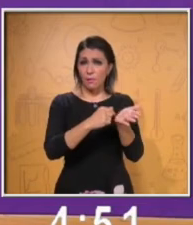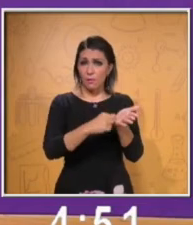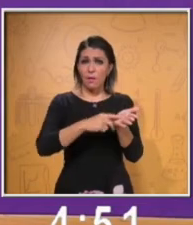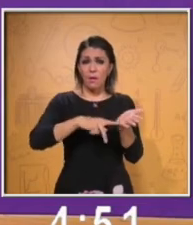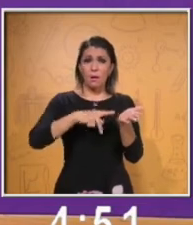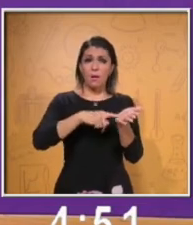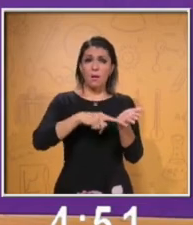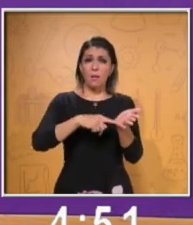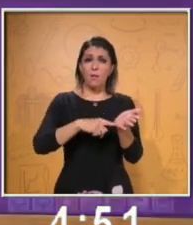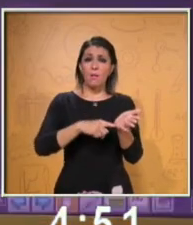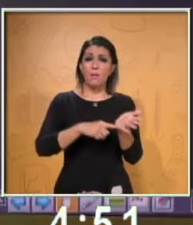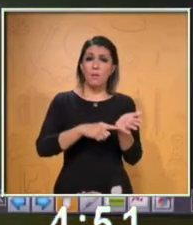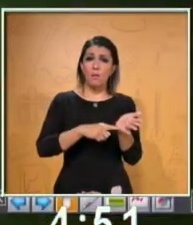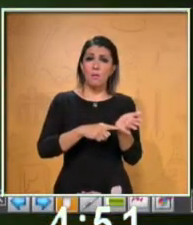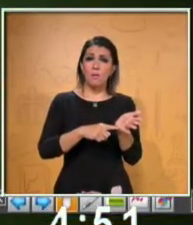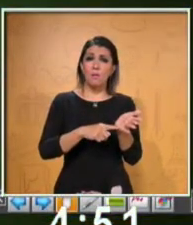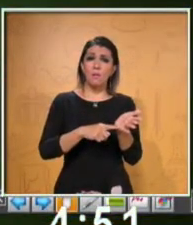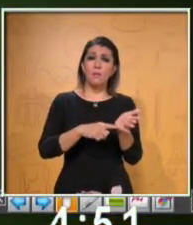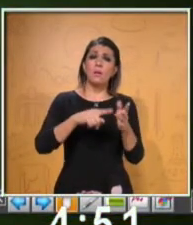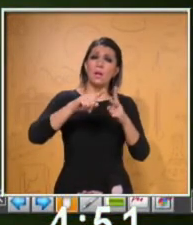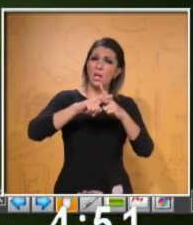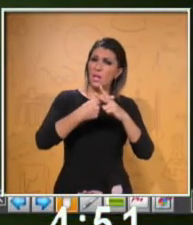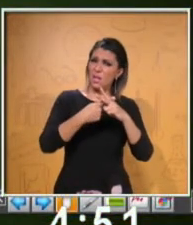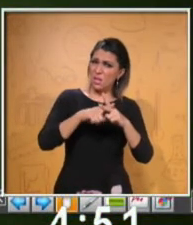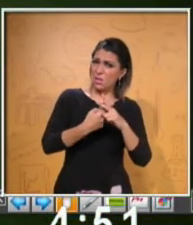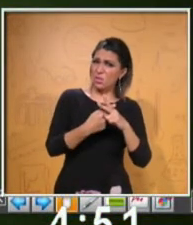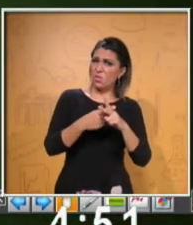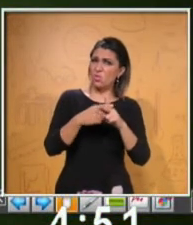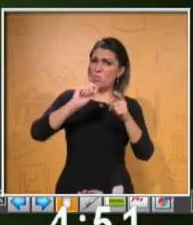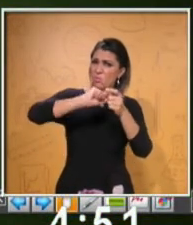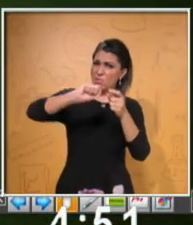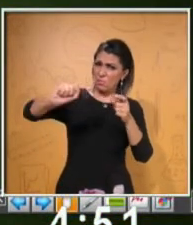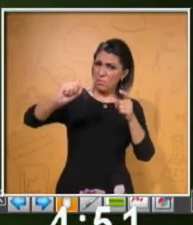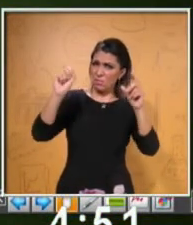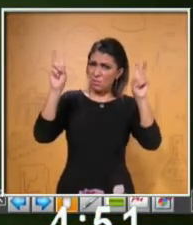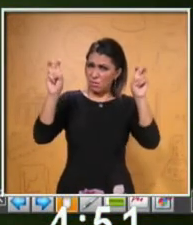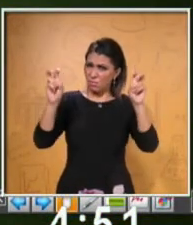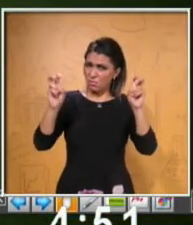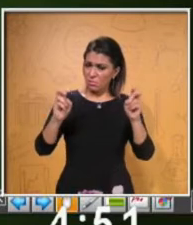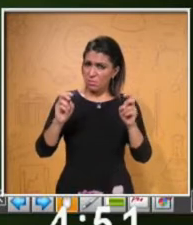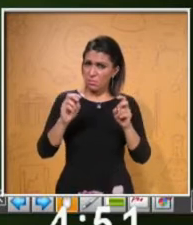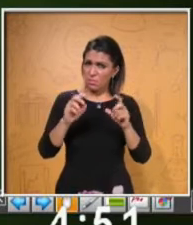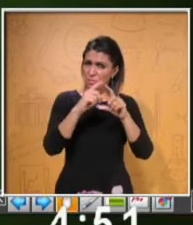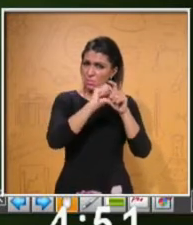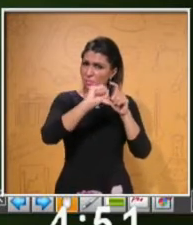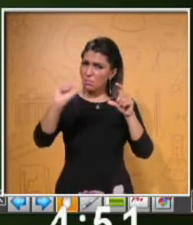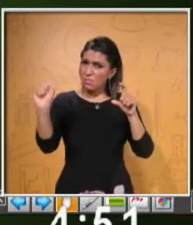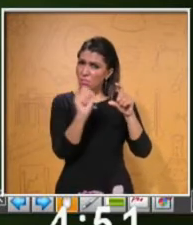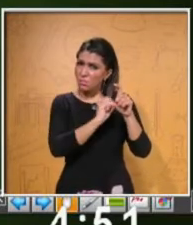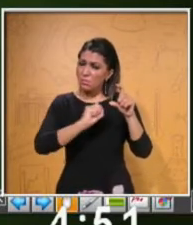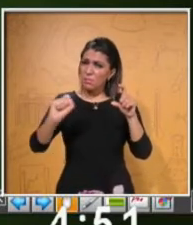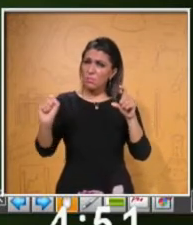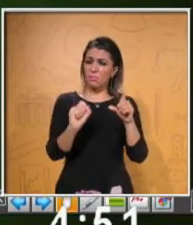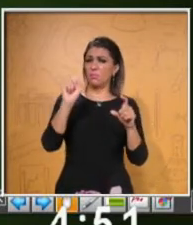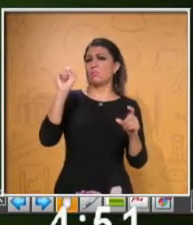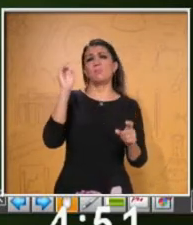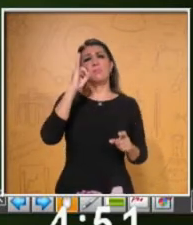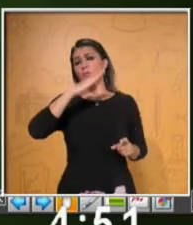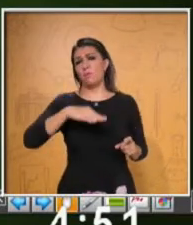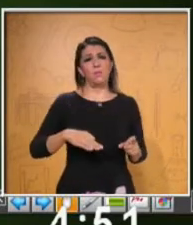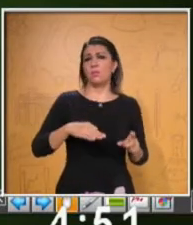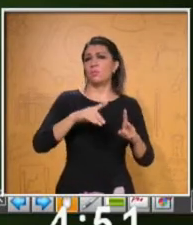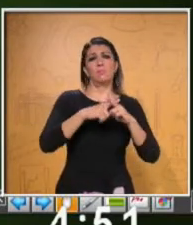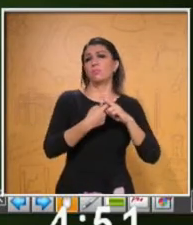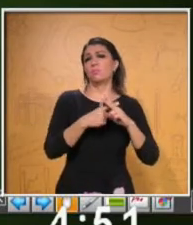or false? Dice, la bibliografía es el inicio de un texto, verdadero o falso. De acuerdo a lo que hemos estado viendo en la clase, es falso.